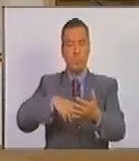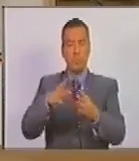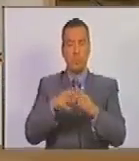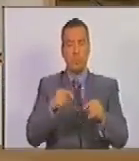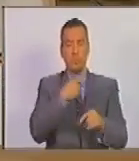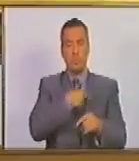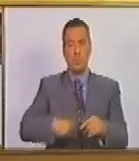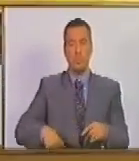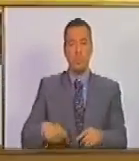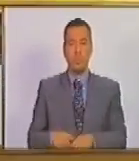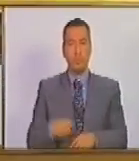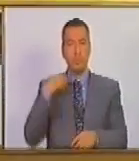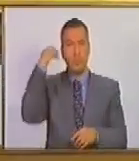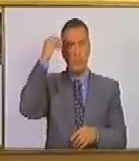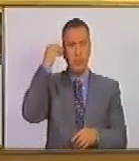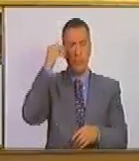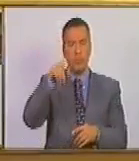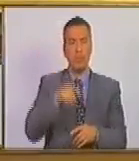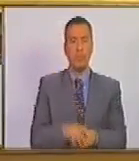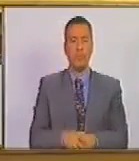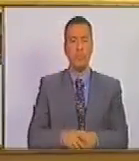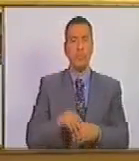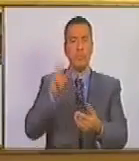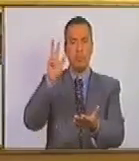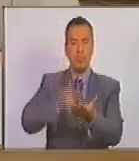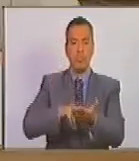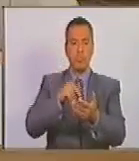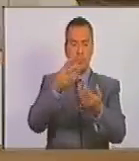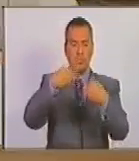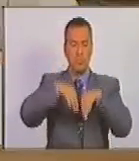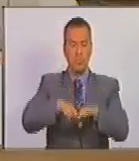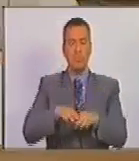ciudadano presidente. En consideración, aprobado.